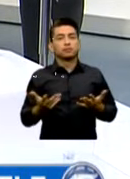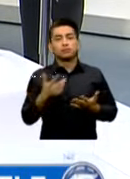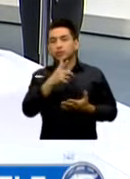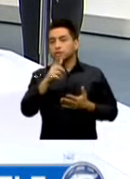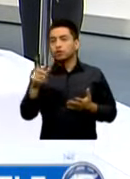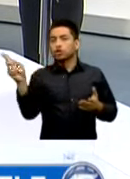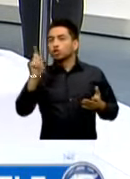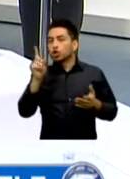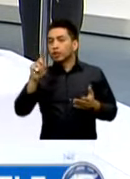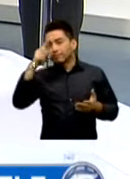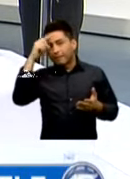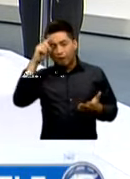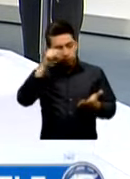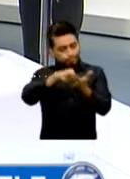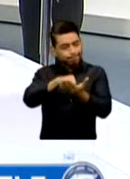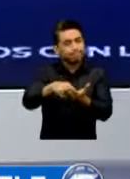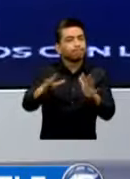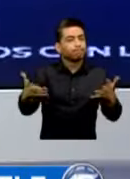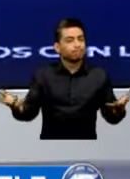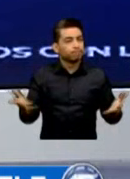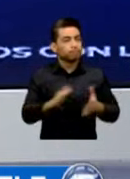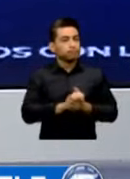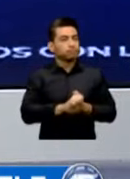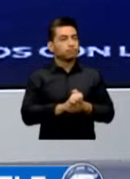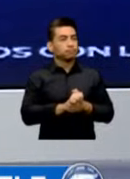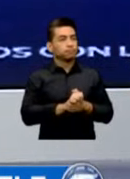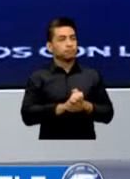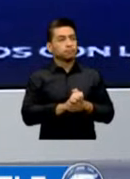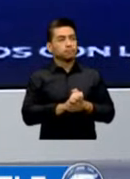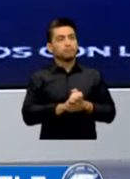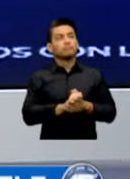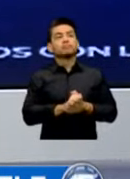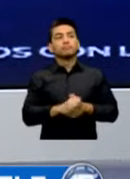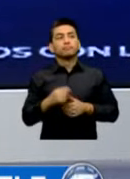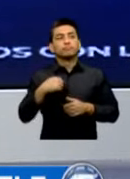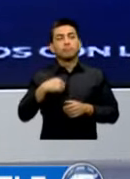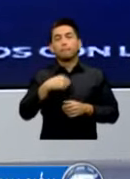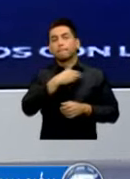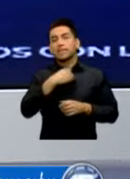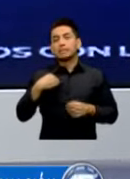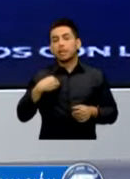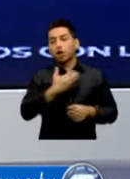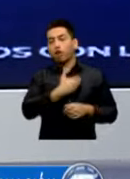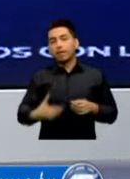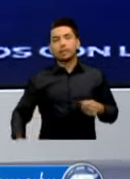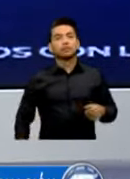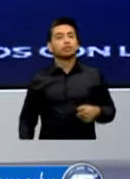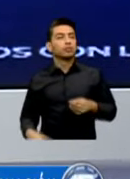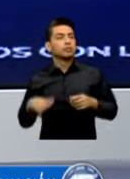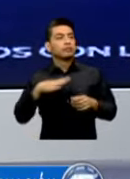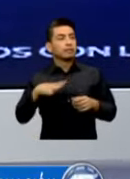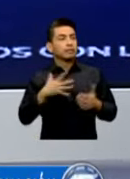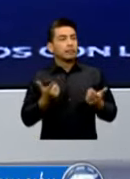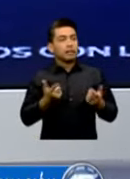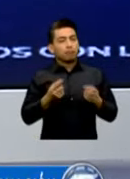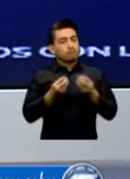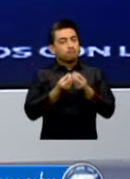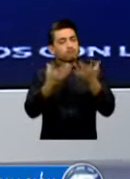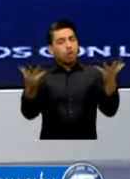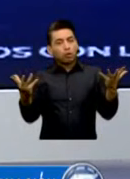trabajo Que están realizando Bueno El ministerio De gobernación Tiene una serie Una multiplicidad De demandas